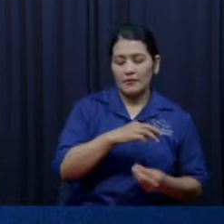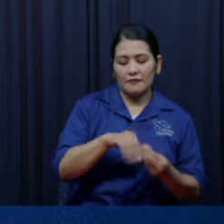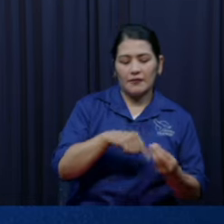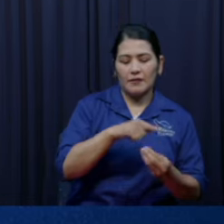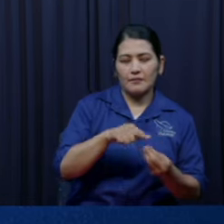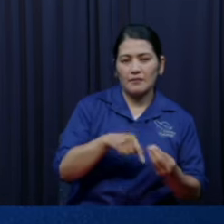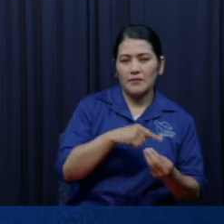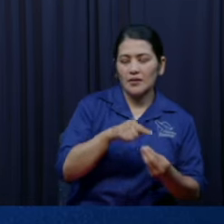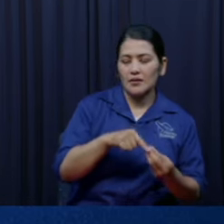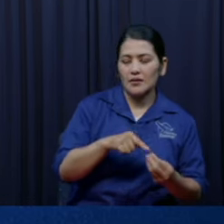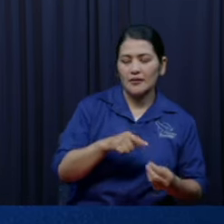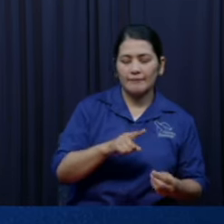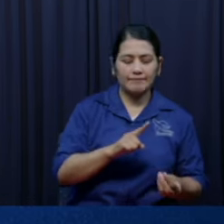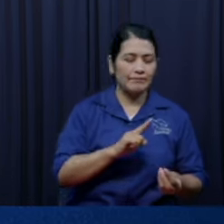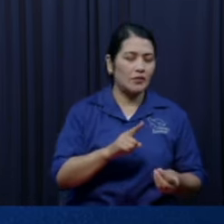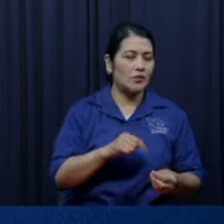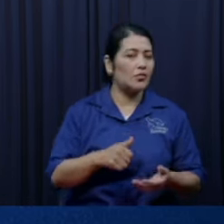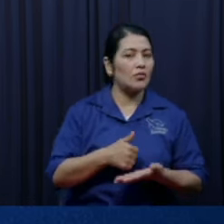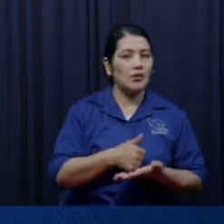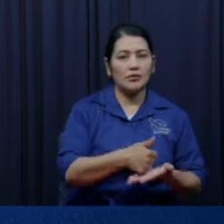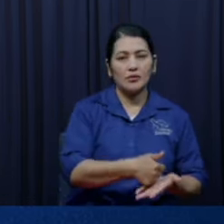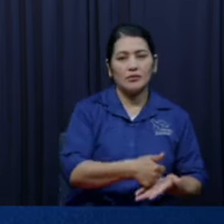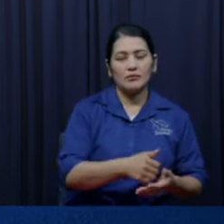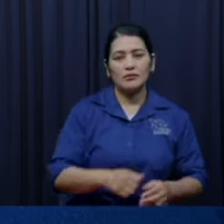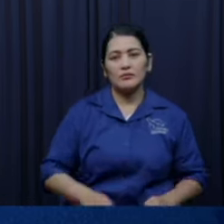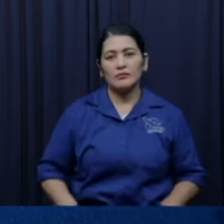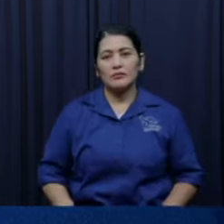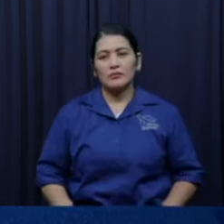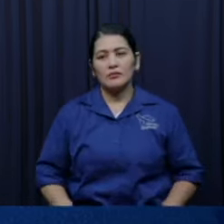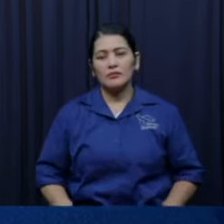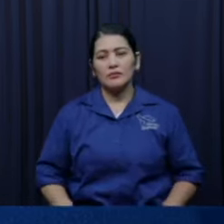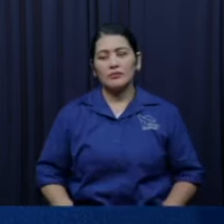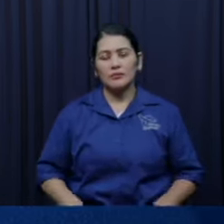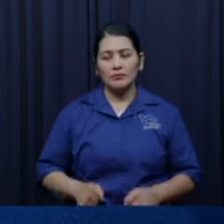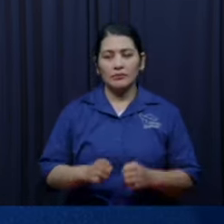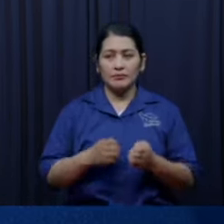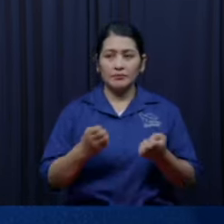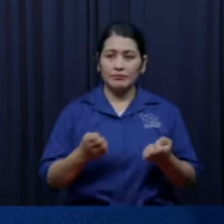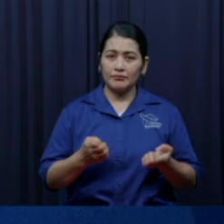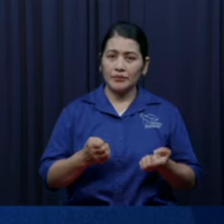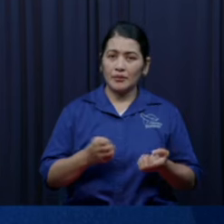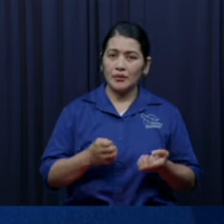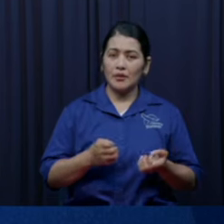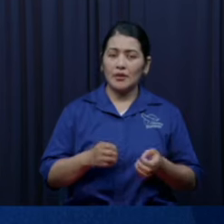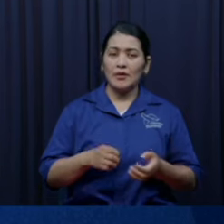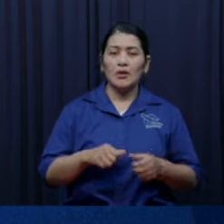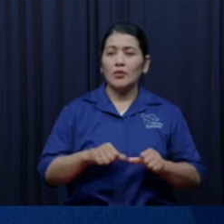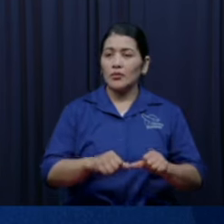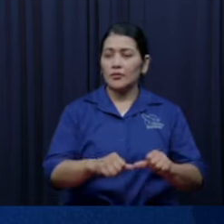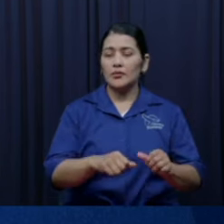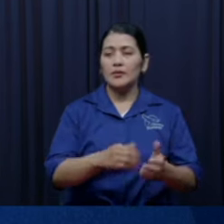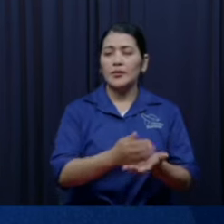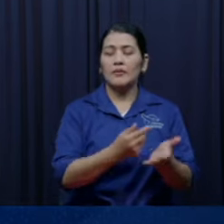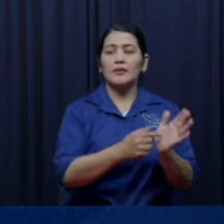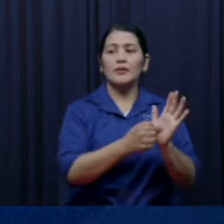espere un ratito mire pues los labios del necio provocan contienda